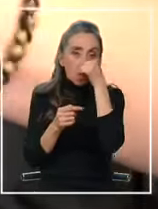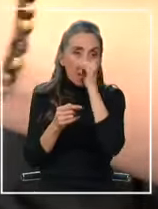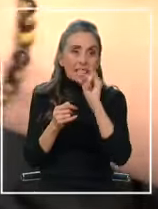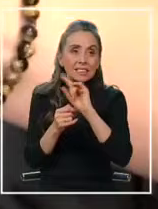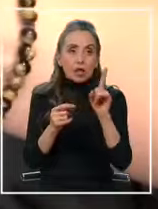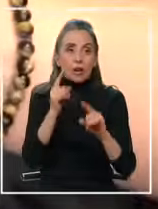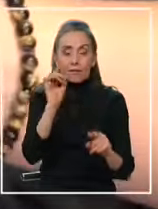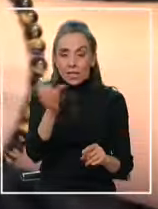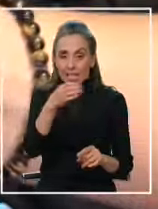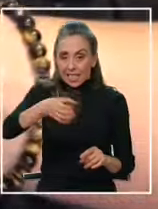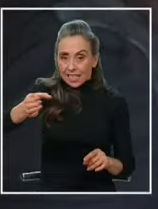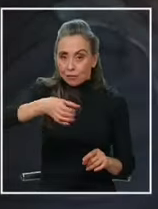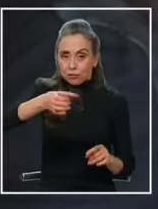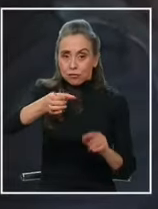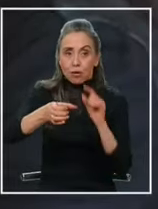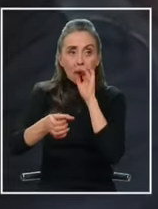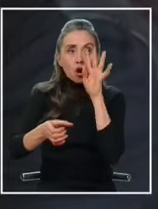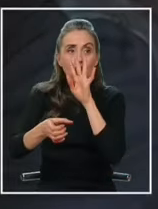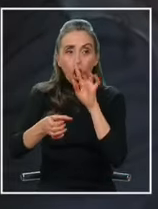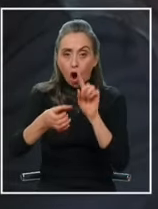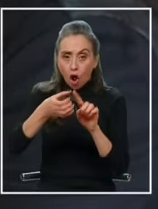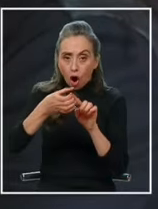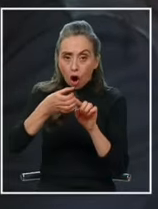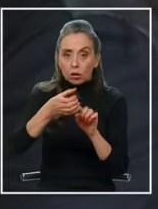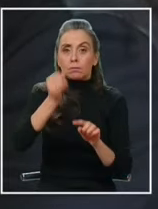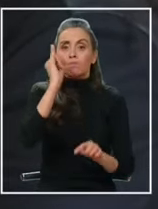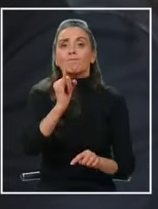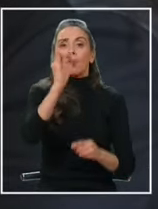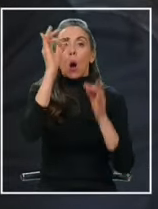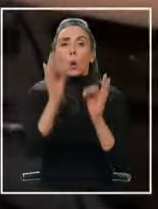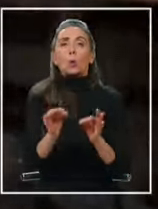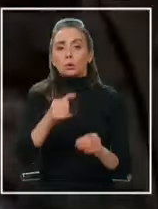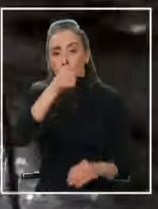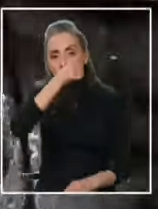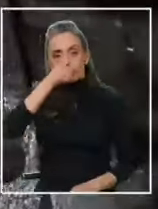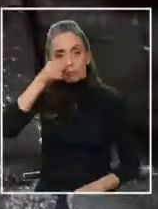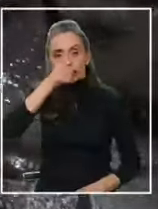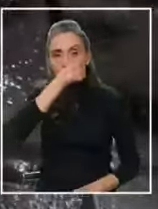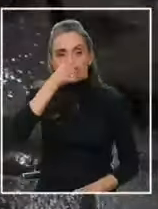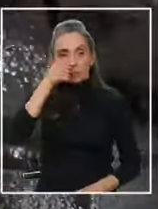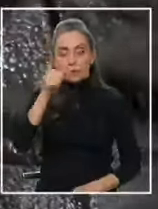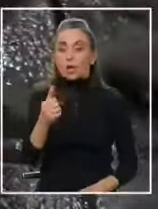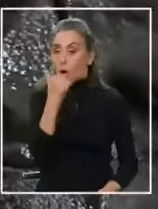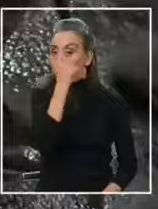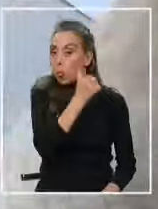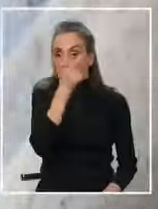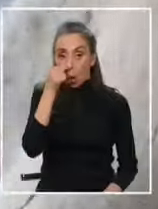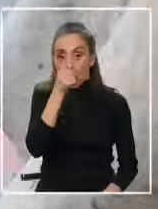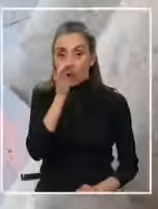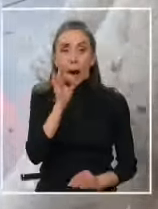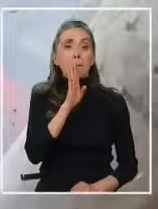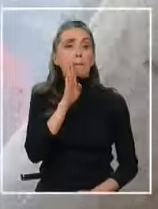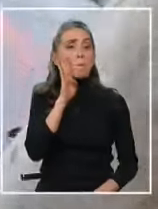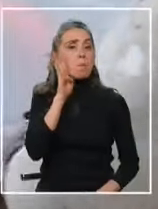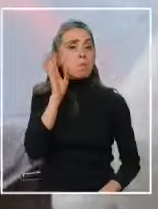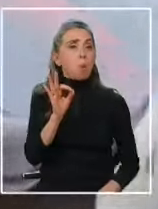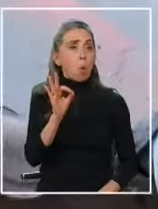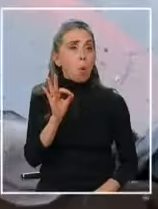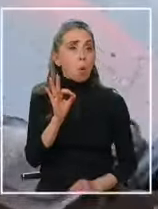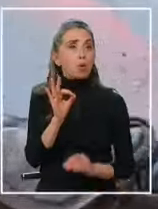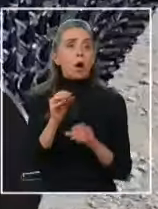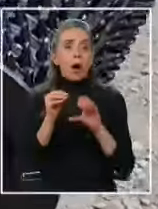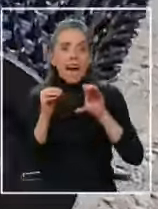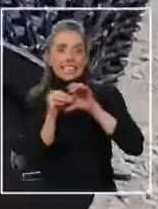confirma por el color del indicador que efectivamente se trata de cocaína droga cocaína pura que estaba